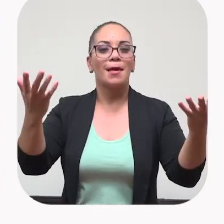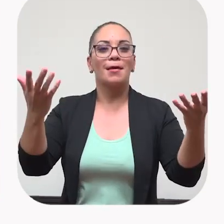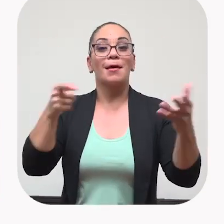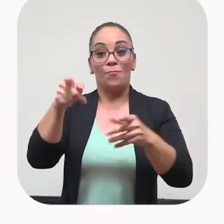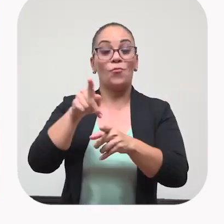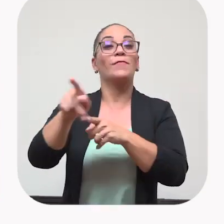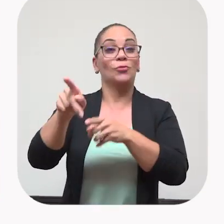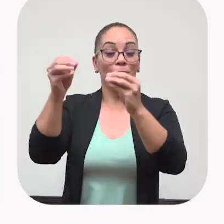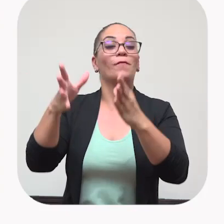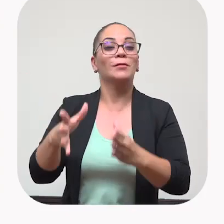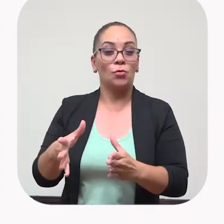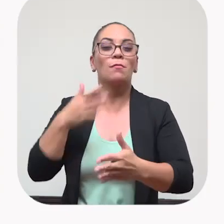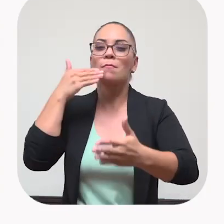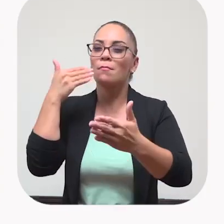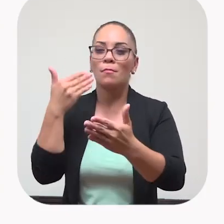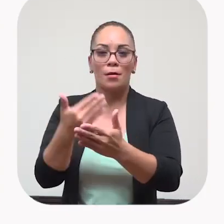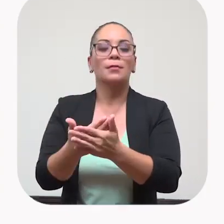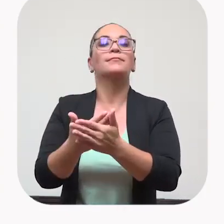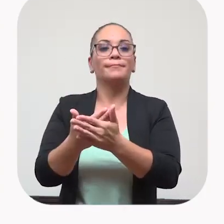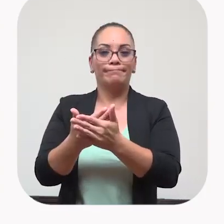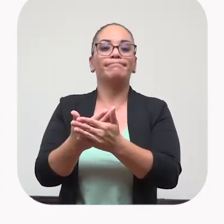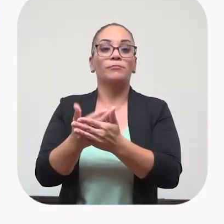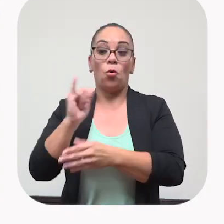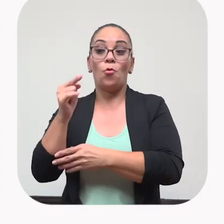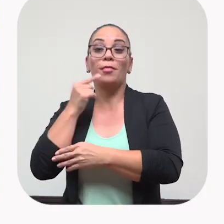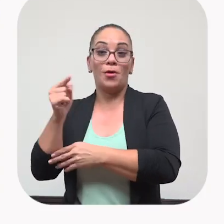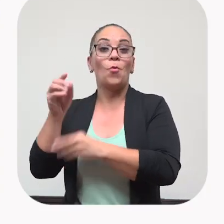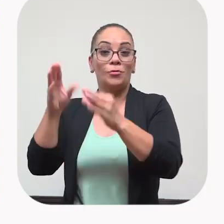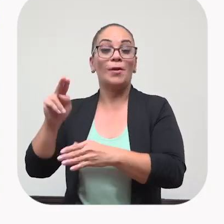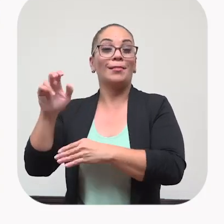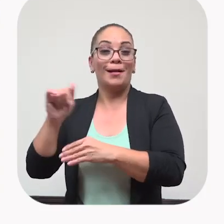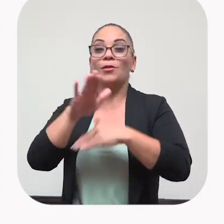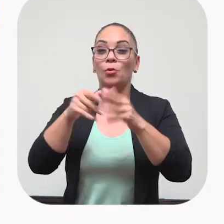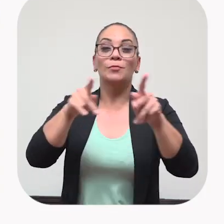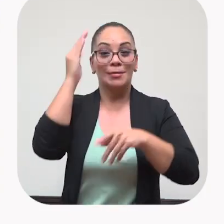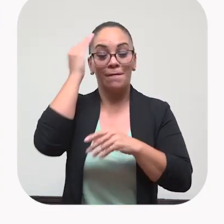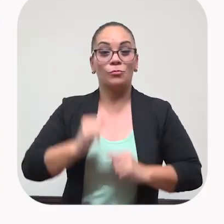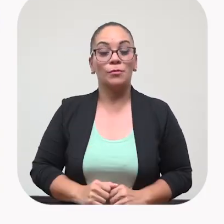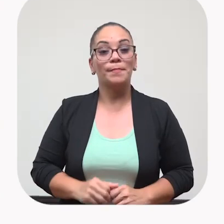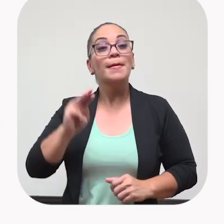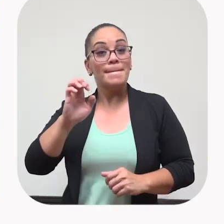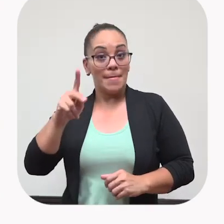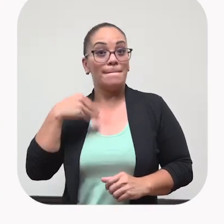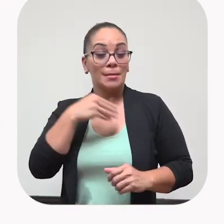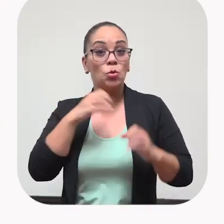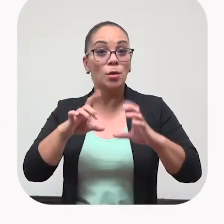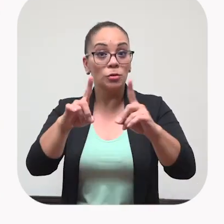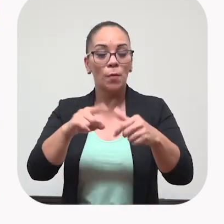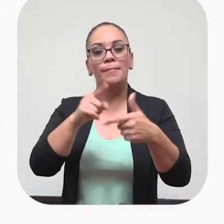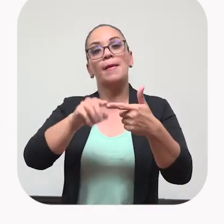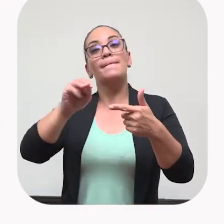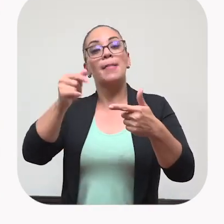esa profesión tan noble que describía la niña Nela y que todos lo sabemos. El Ministerio de Educación Pública,